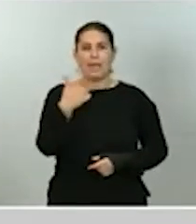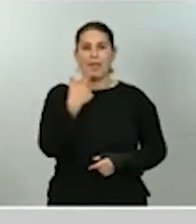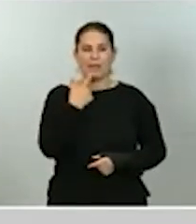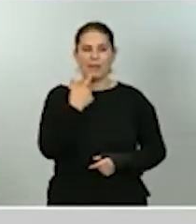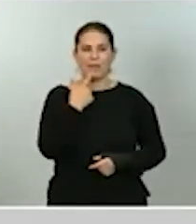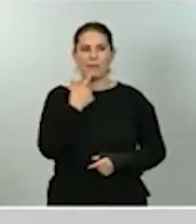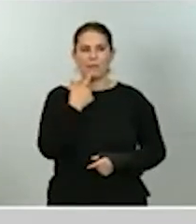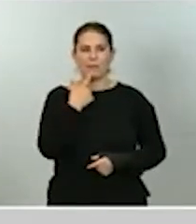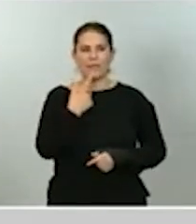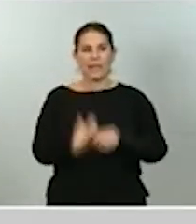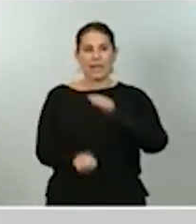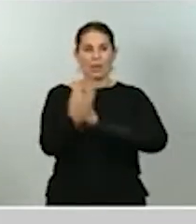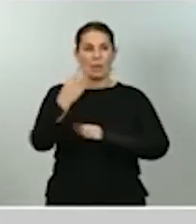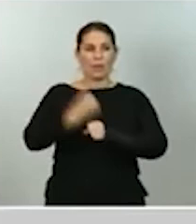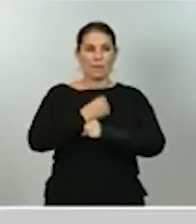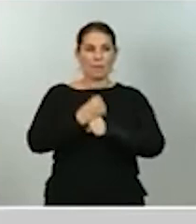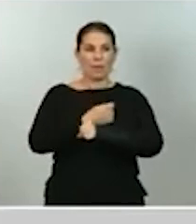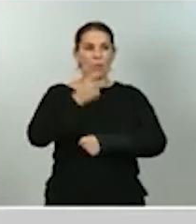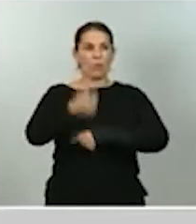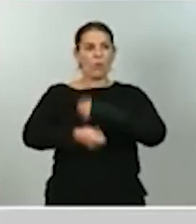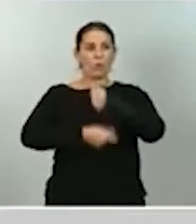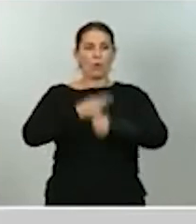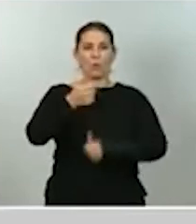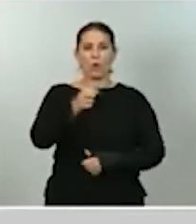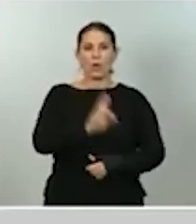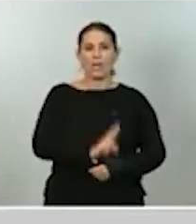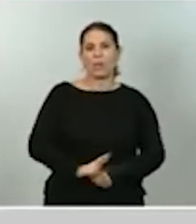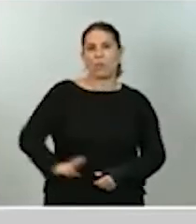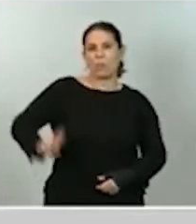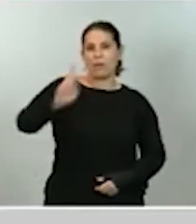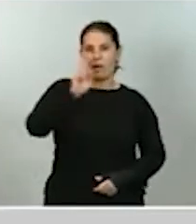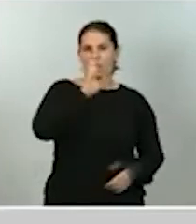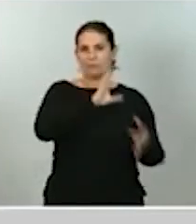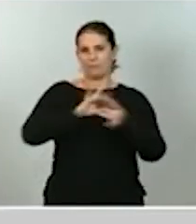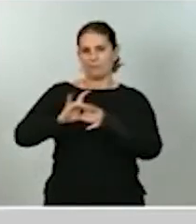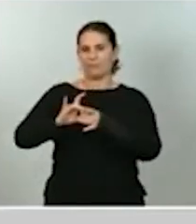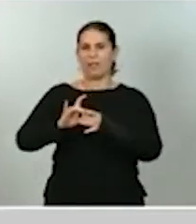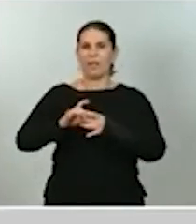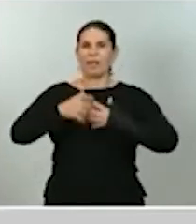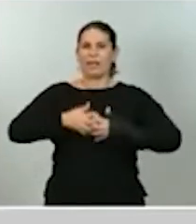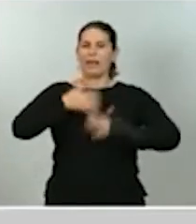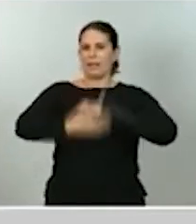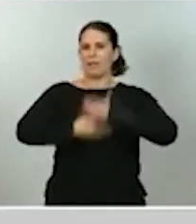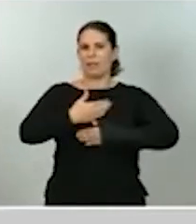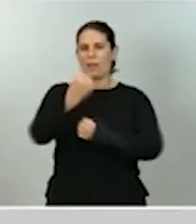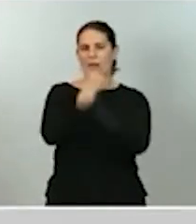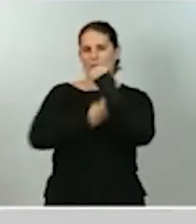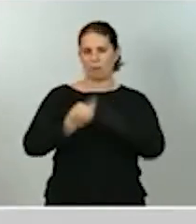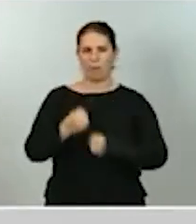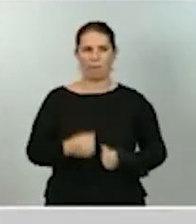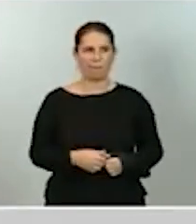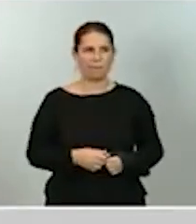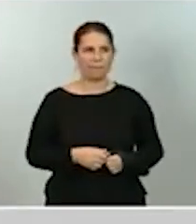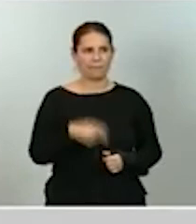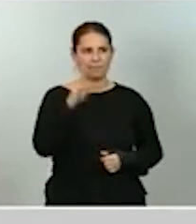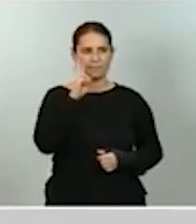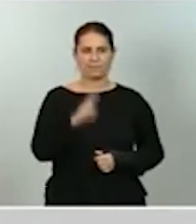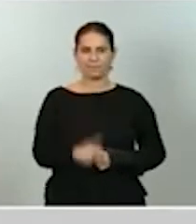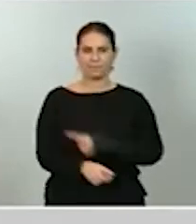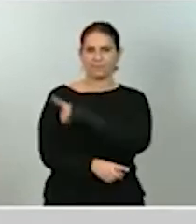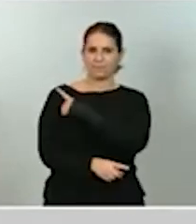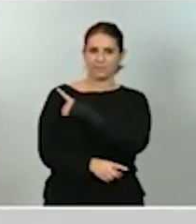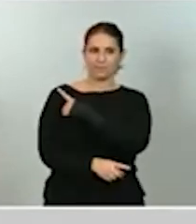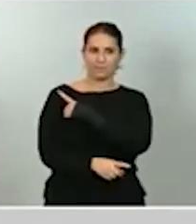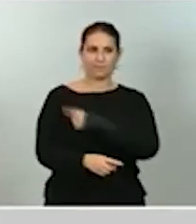empleo ha ido recuperándose en paralelo con la reactivación de la economía. En esta diapositiva tienen ustedes reflejado el